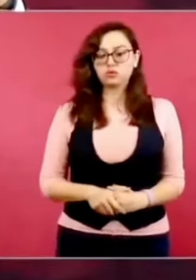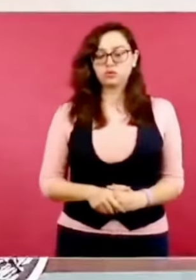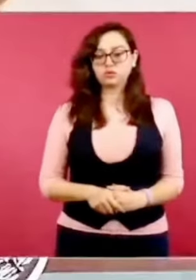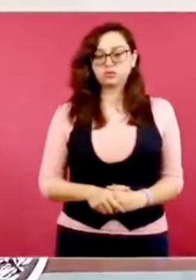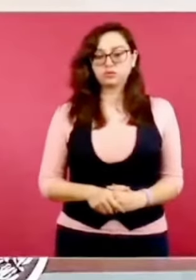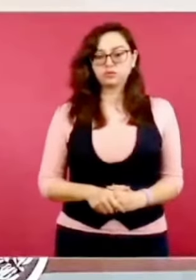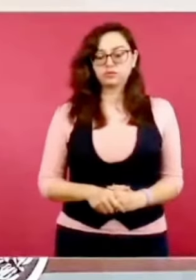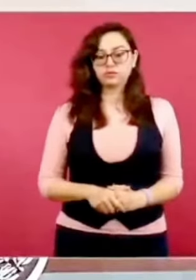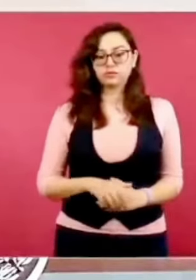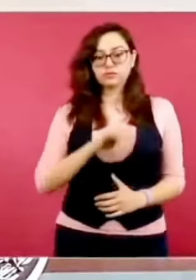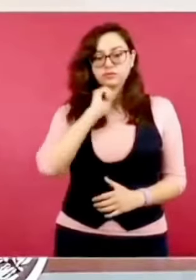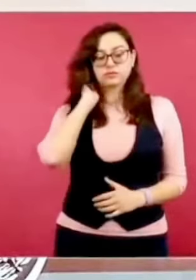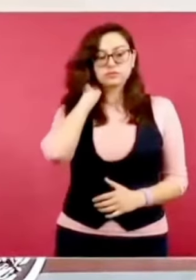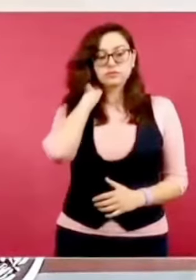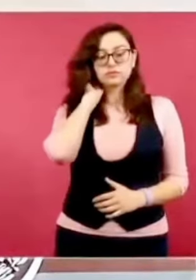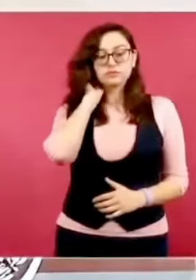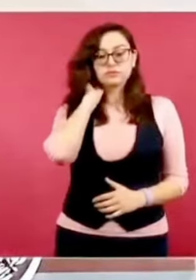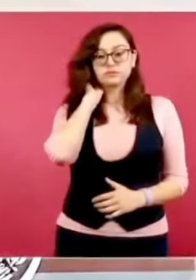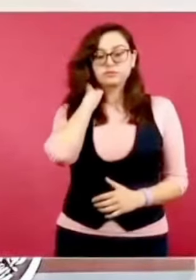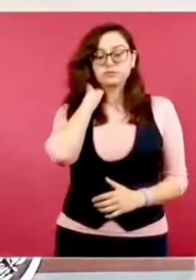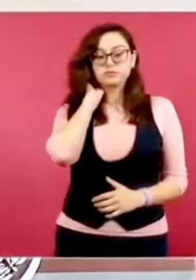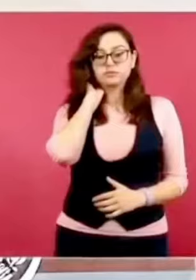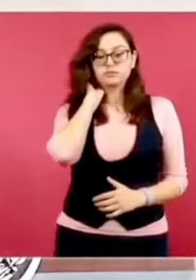sin manipulación,